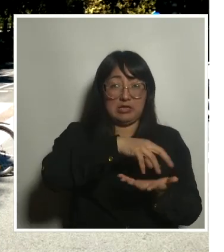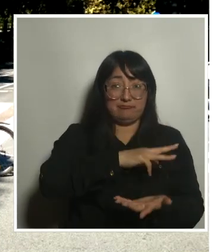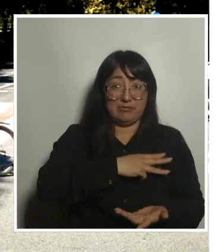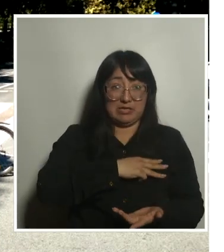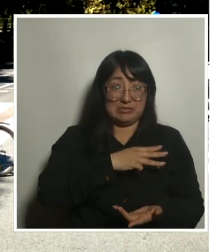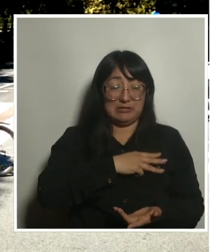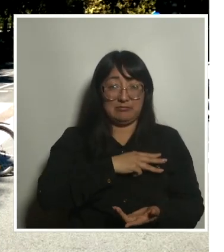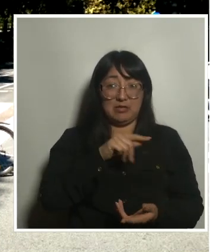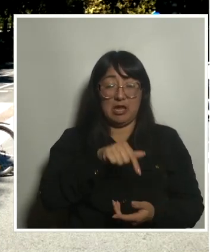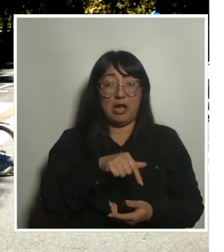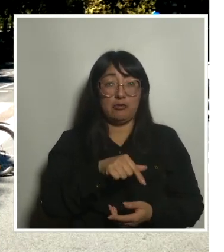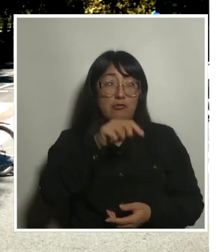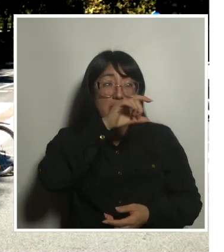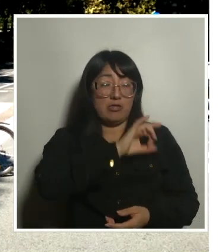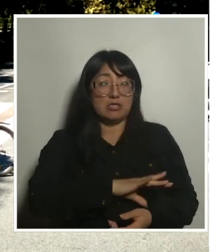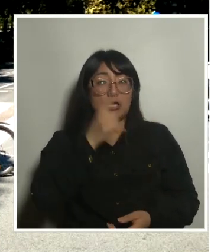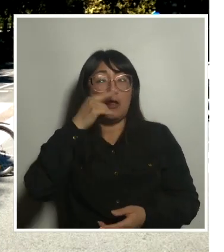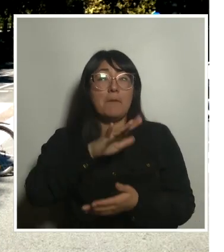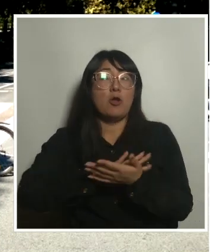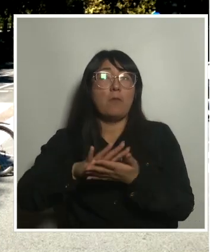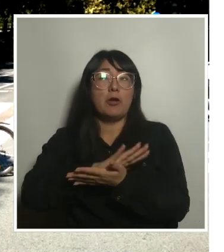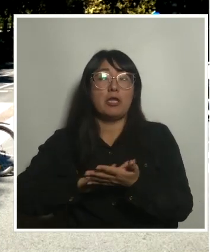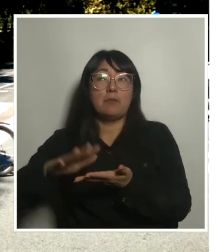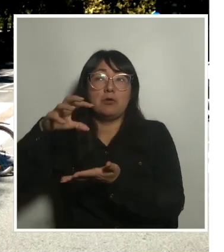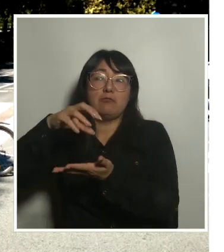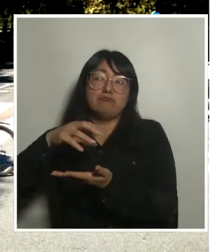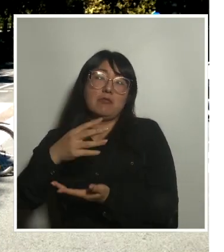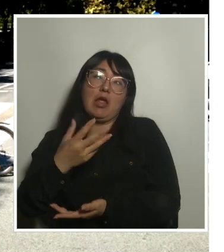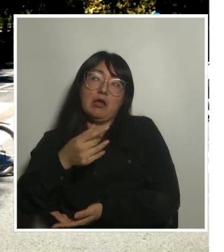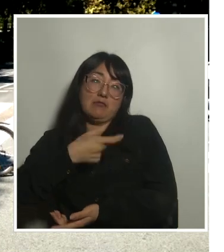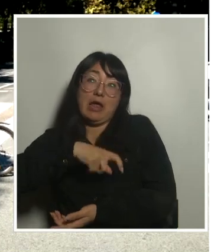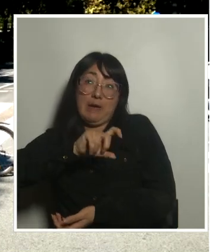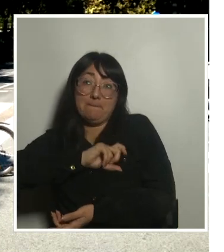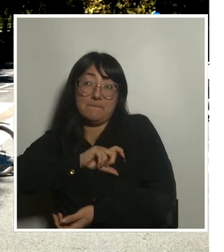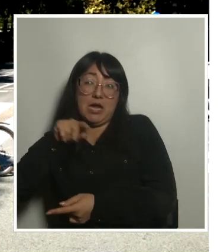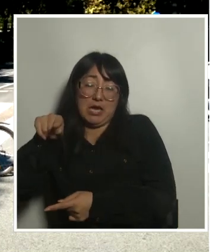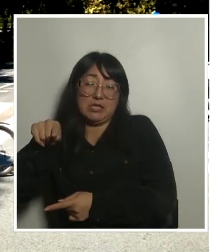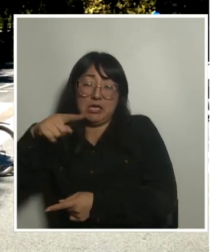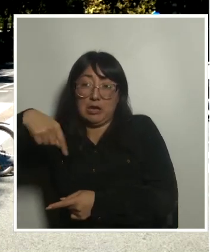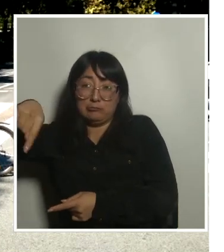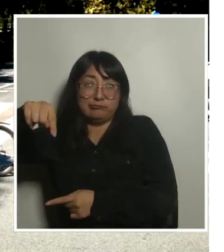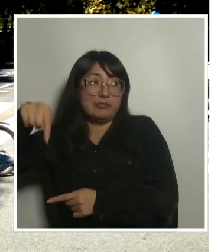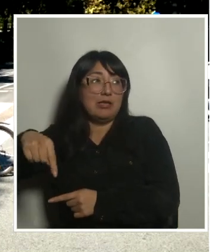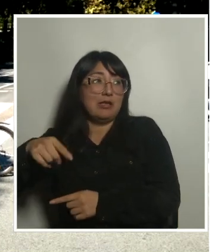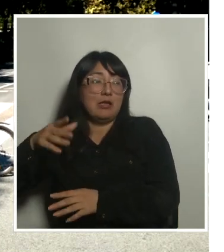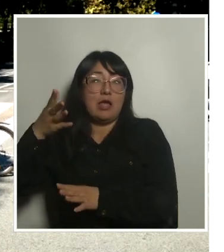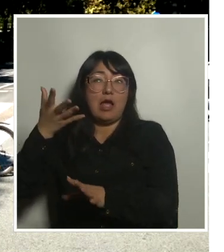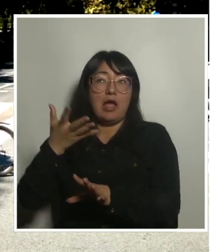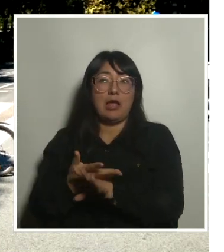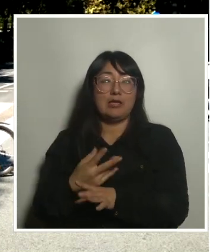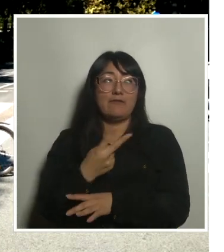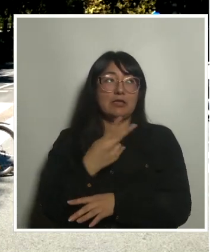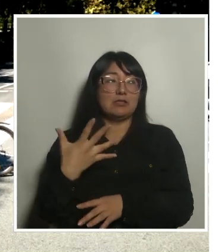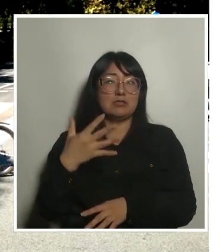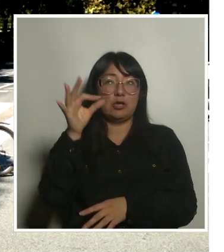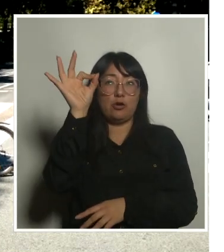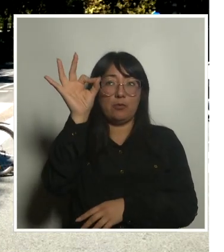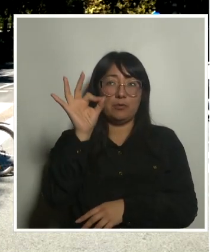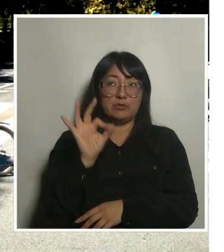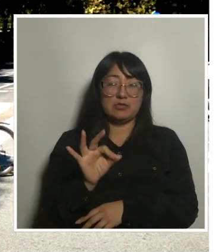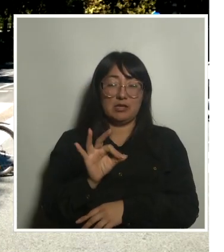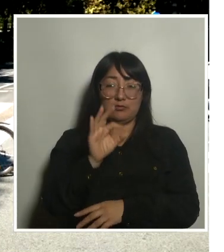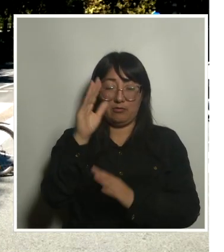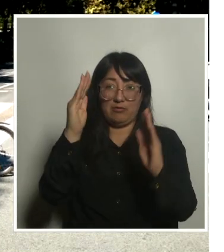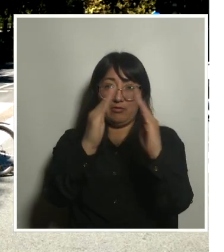de Chile pero por ejemplo en ciudades como Barcelona o Madrid solamente el 25% de los